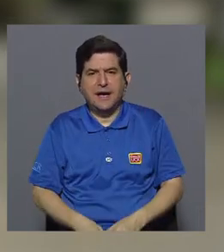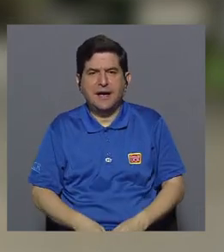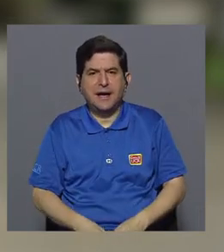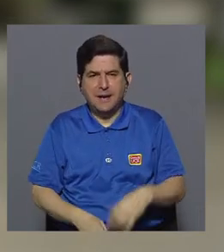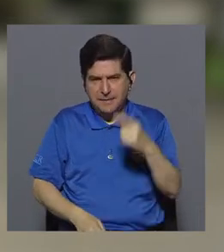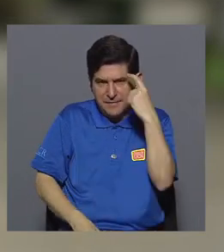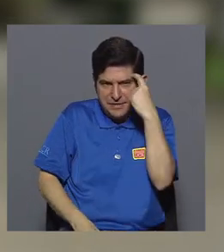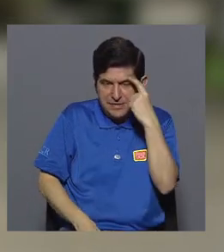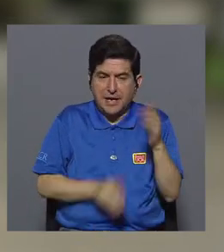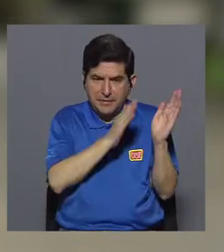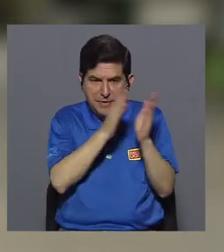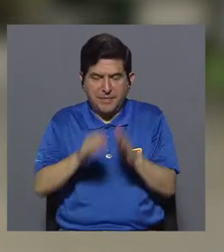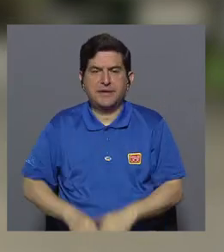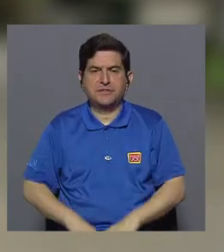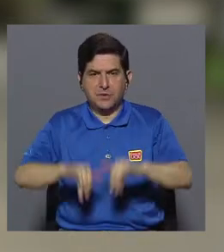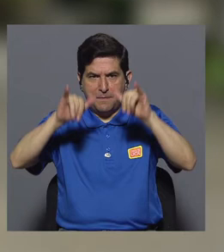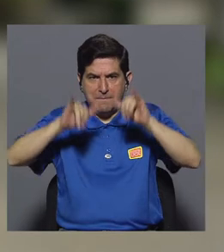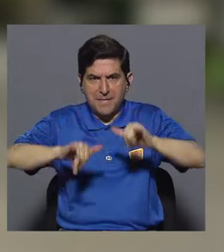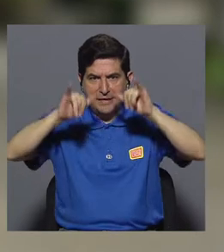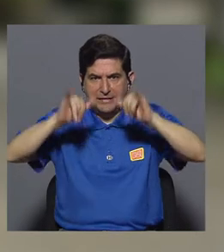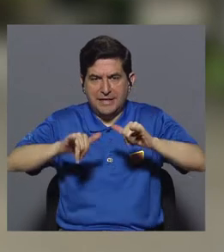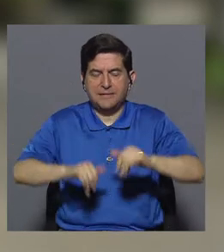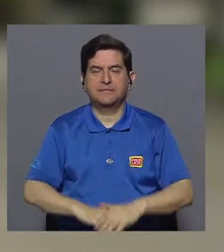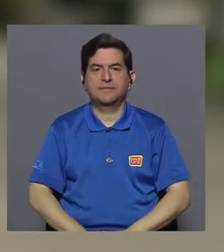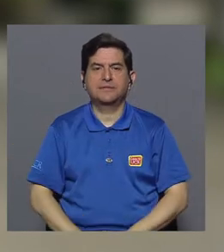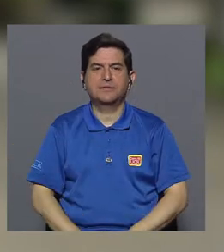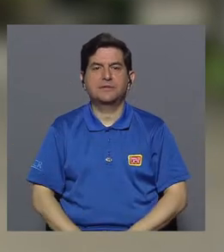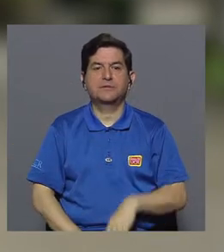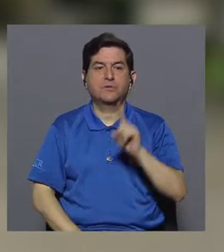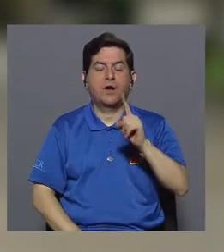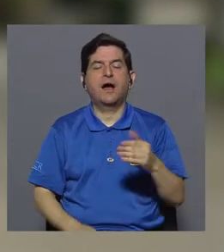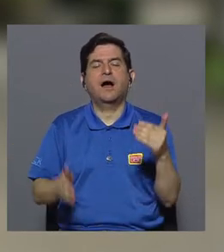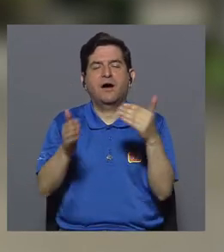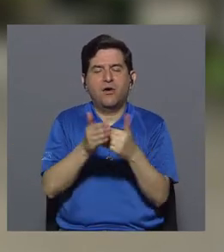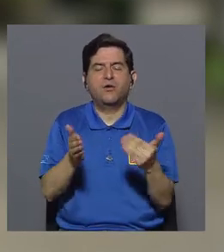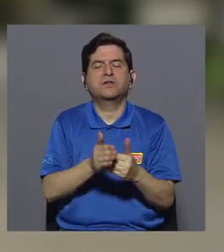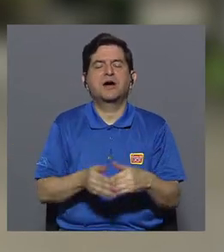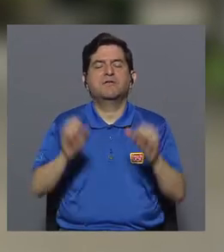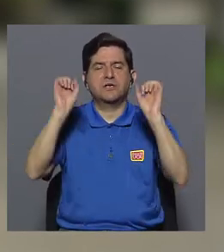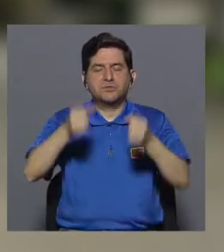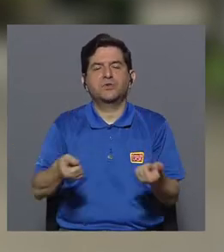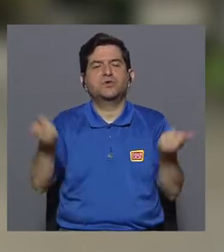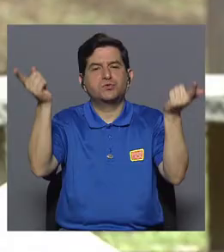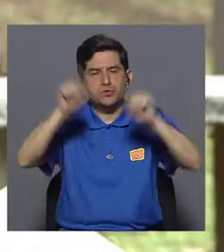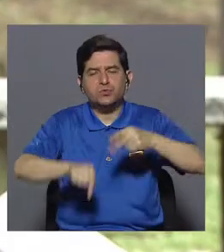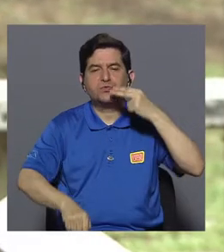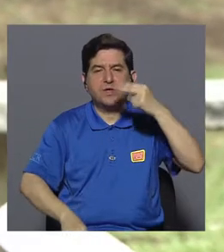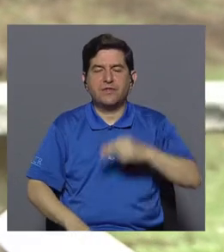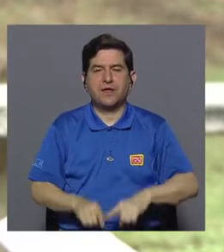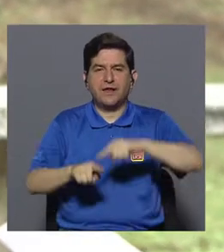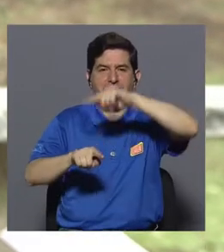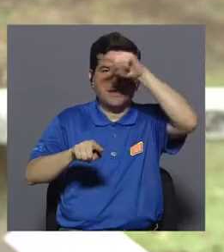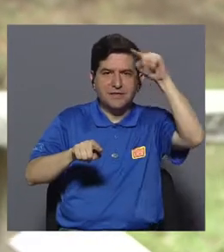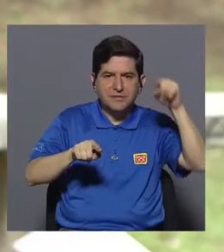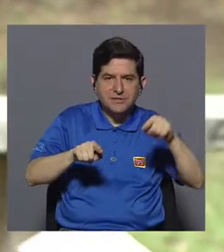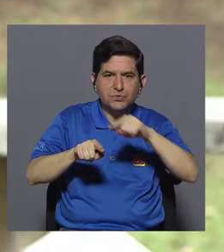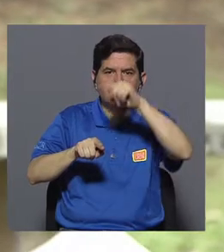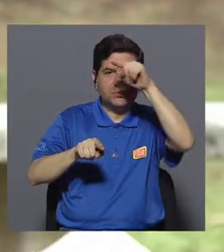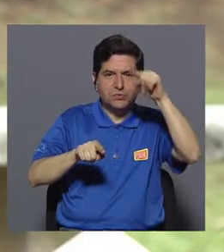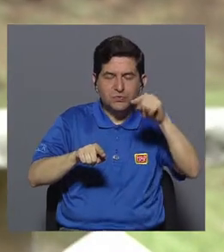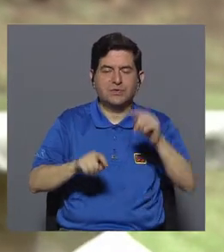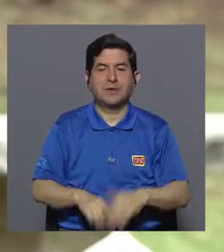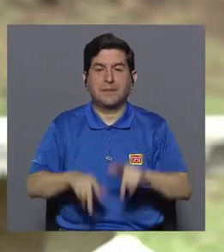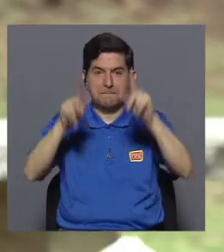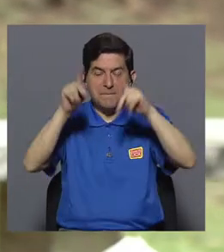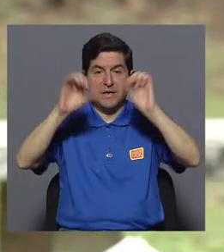acción, mantenimiento, inclusive se dice que hay una recaída dentro de este ciclo, es como una espiral. Entonces se dice que para que ellos